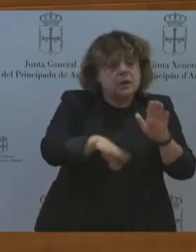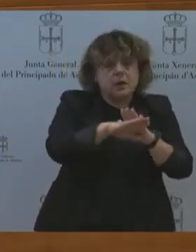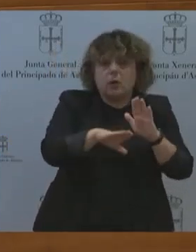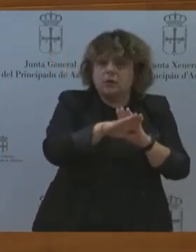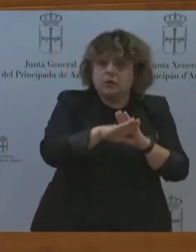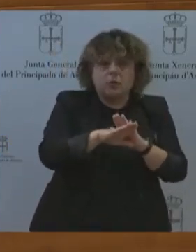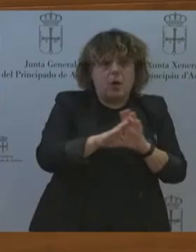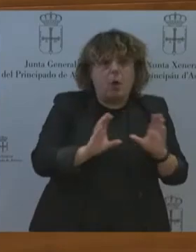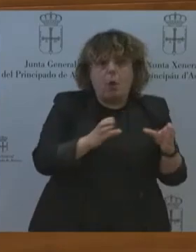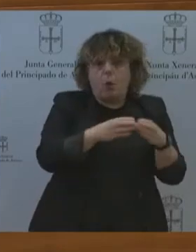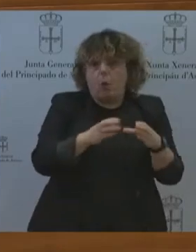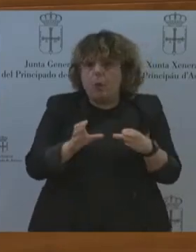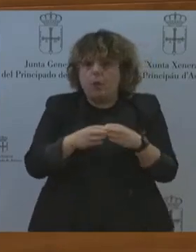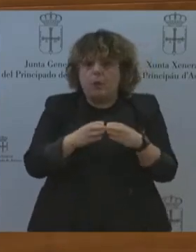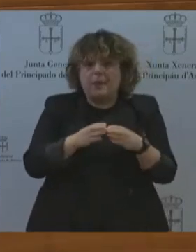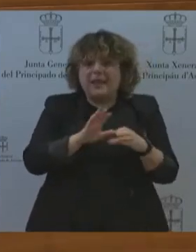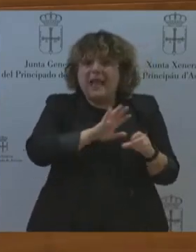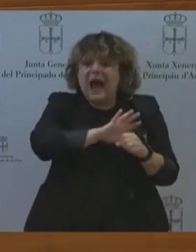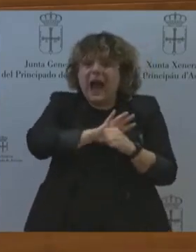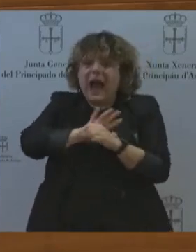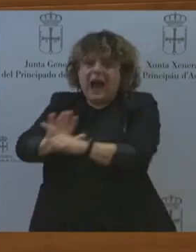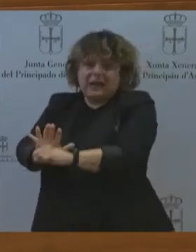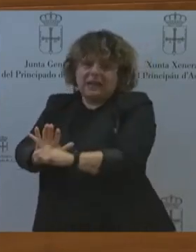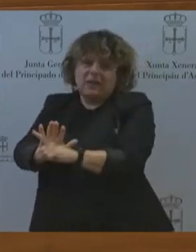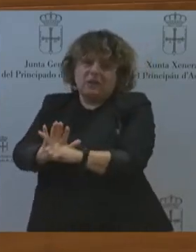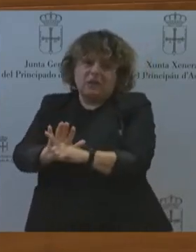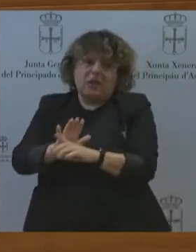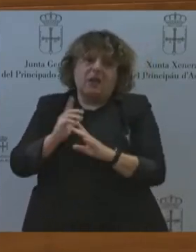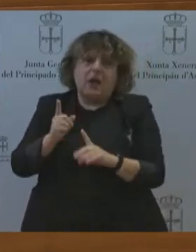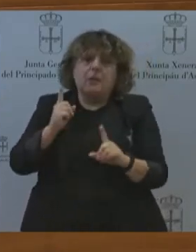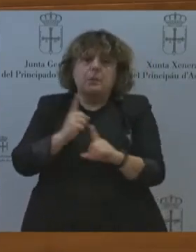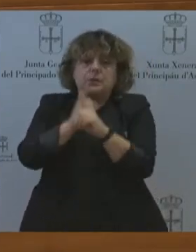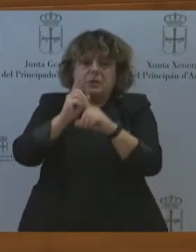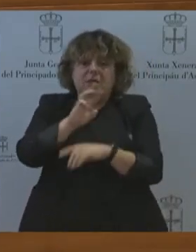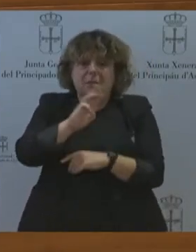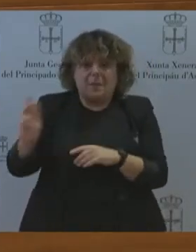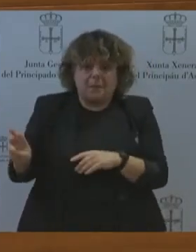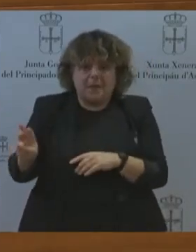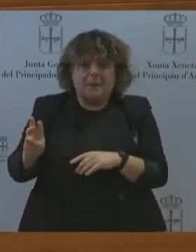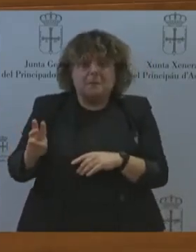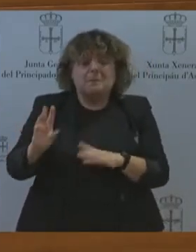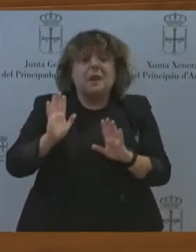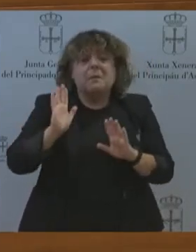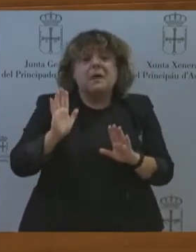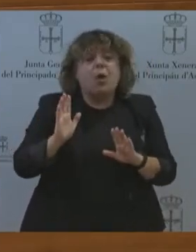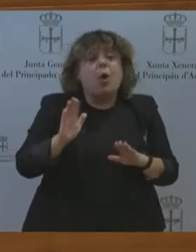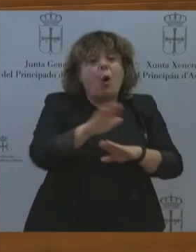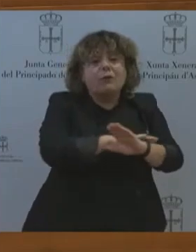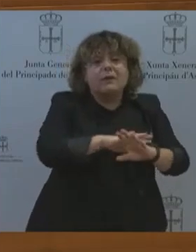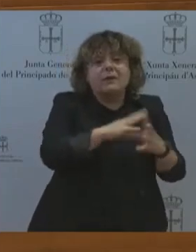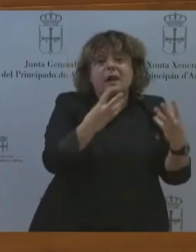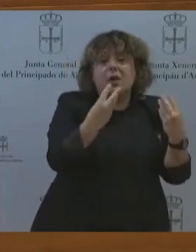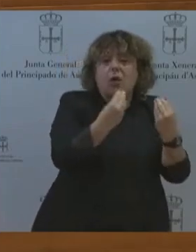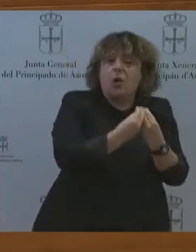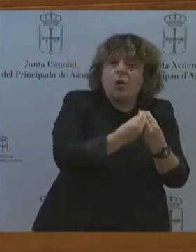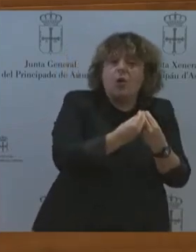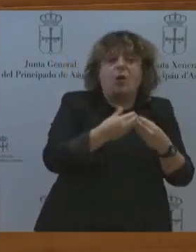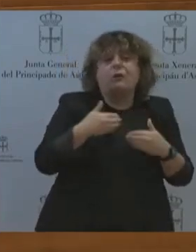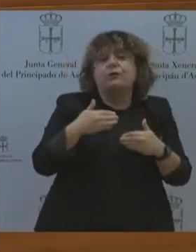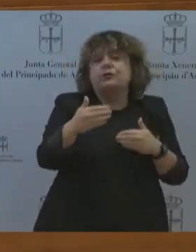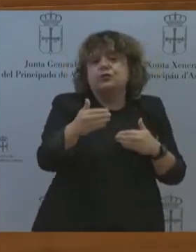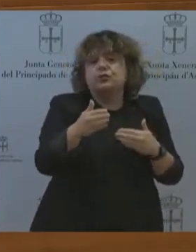políticamente al principal partido de la oposición, al Partido Popular, y, por el contrario, gobernar y trazar el futuro de nuestra región de la mano de la izquierda radical.